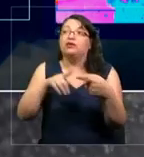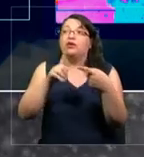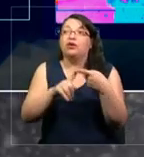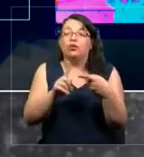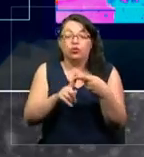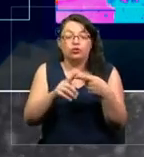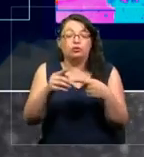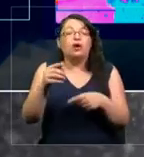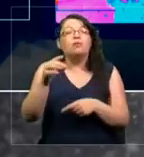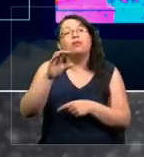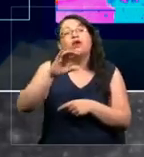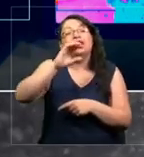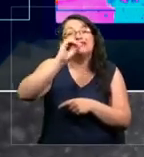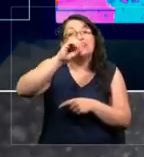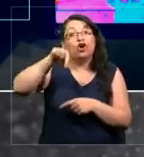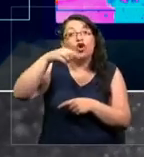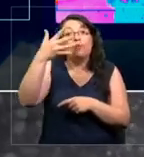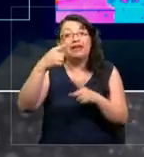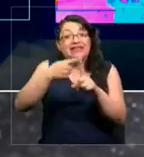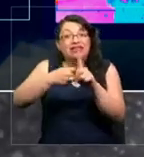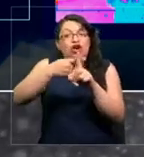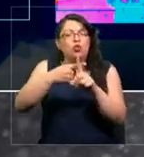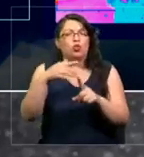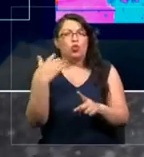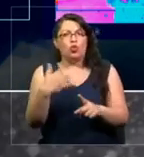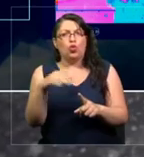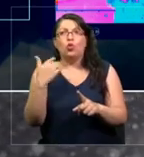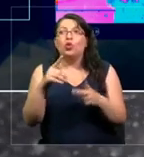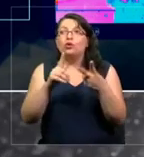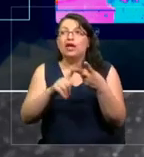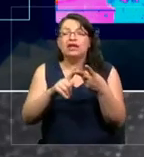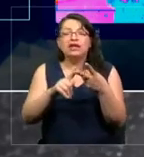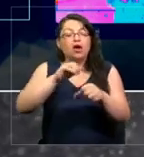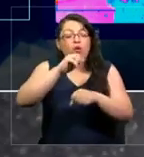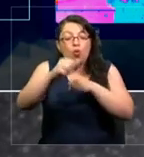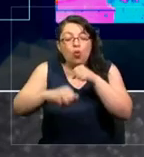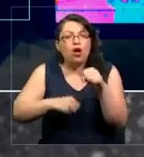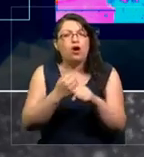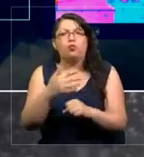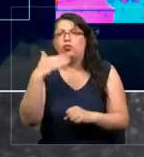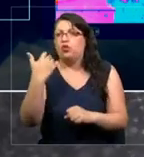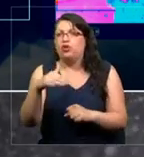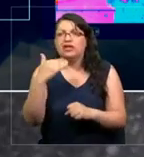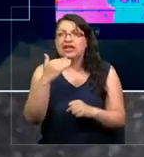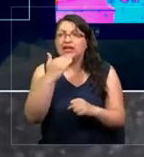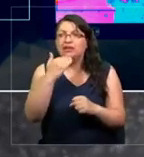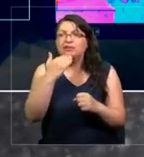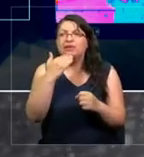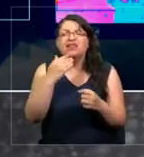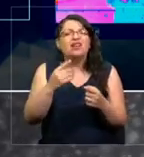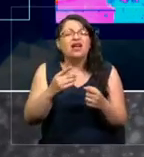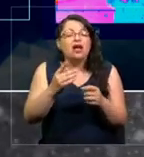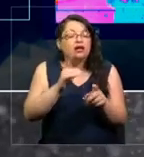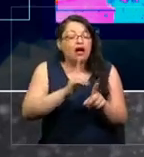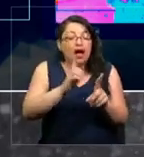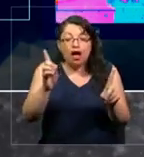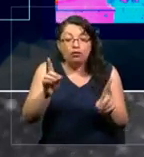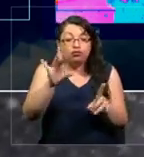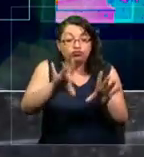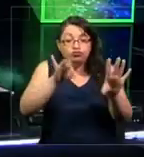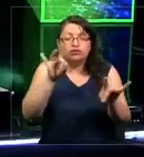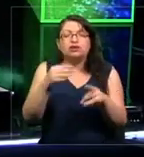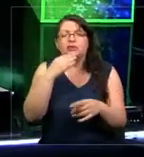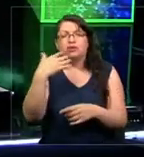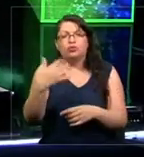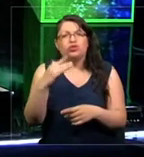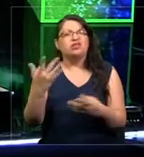cuenta, cada año importa y cada decisión cuenta. Y voy a explicar al tiro qué significa esto. El